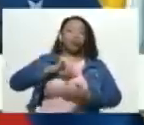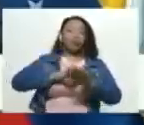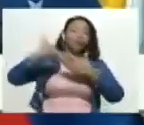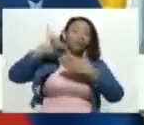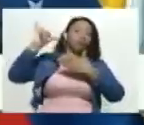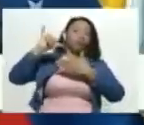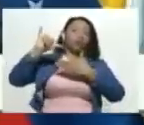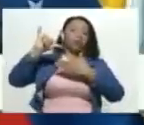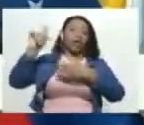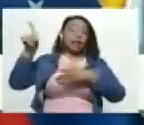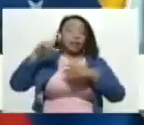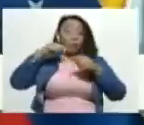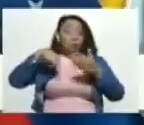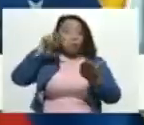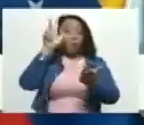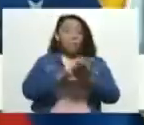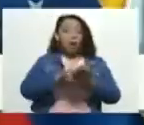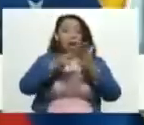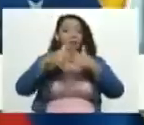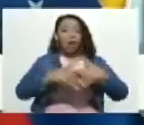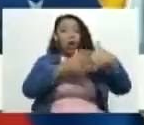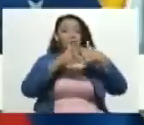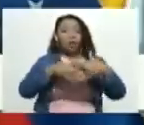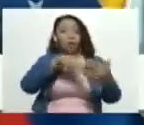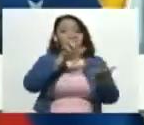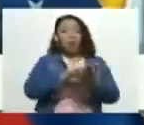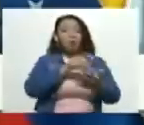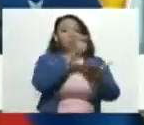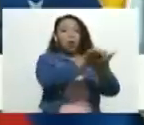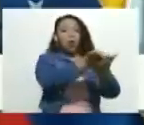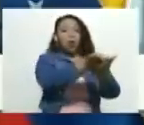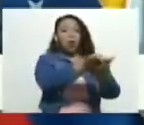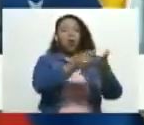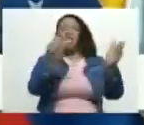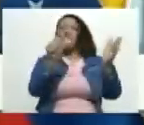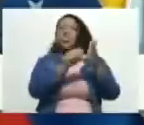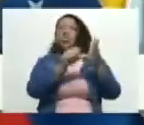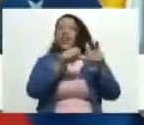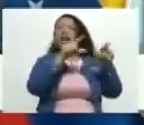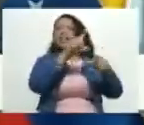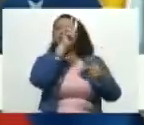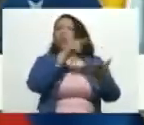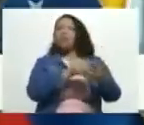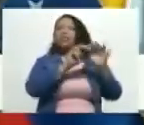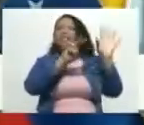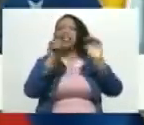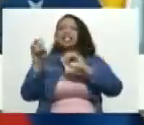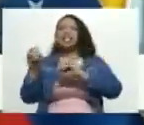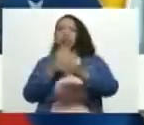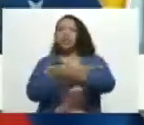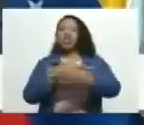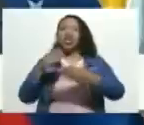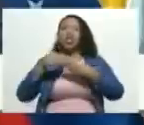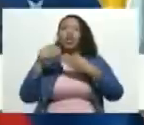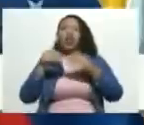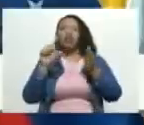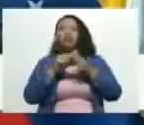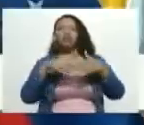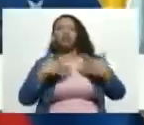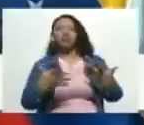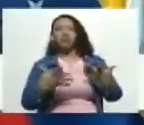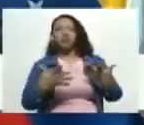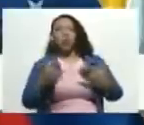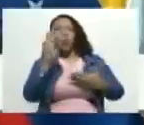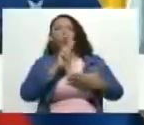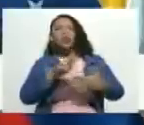por el Departamento de Estado de los Estados Unidos de América. ¿Dónde están esos 2.700 millones de dólares? ¿En qué se